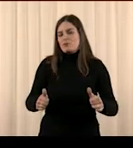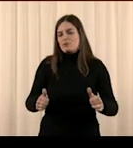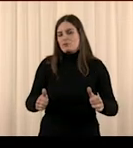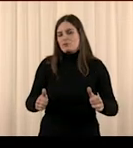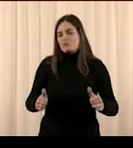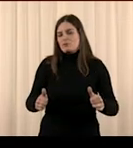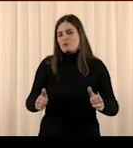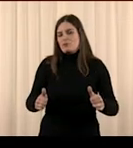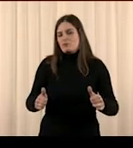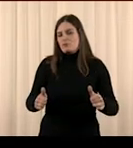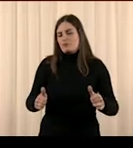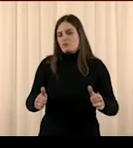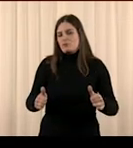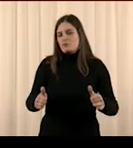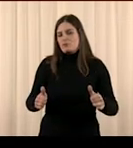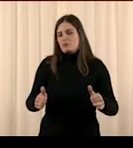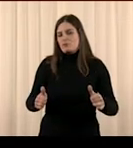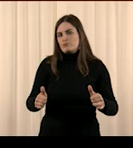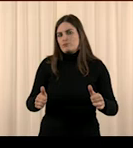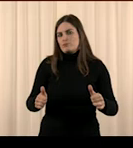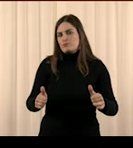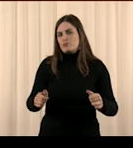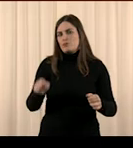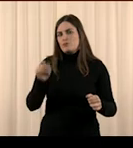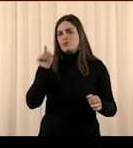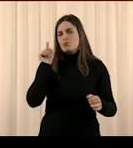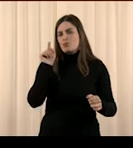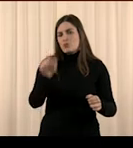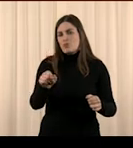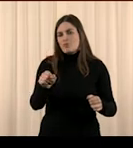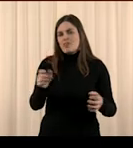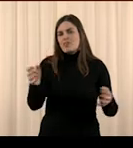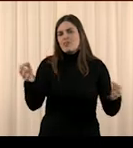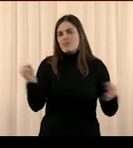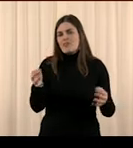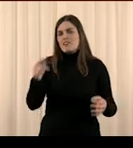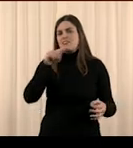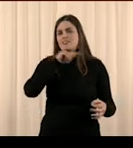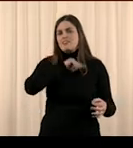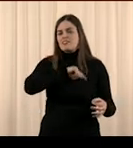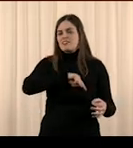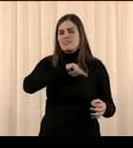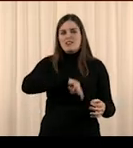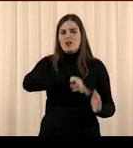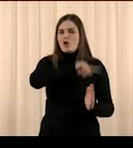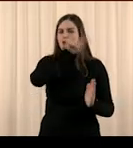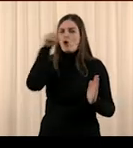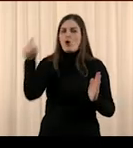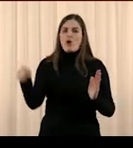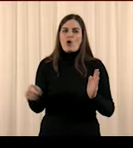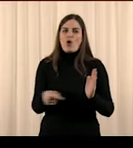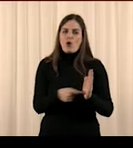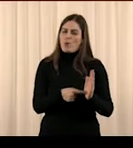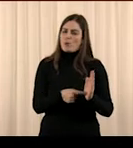que sentirnos totalmente satisfechos,